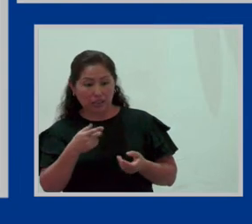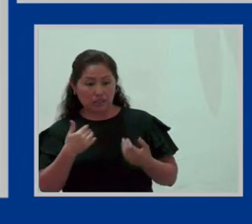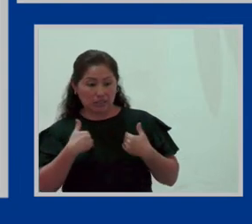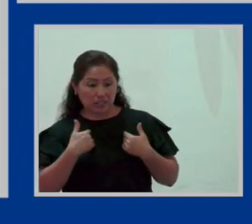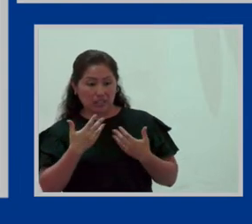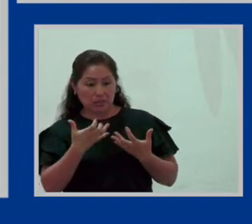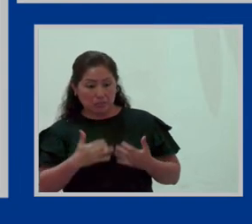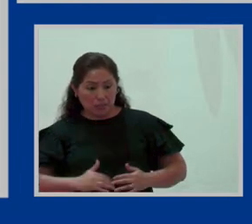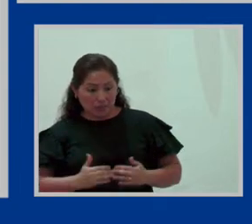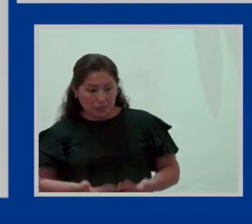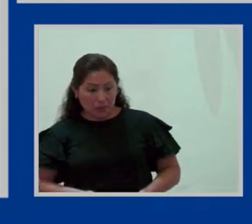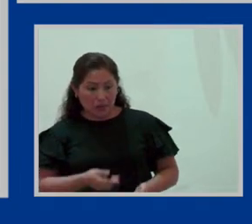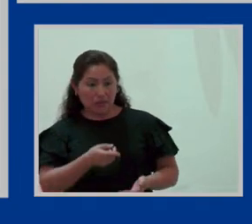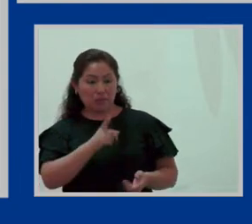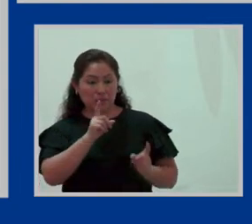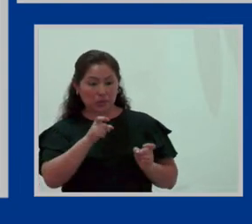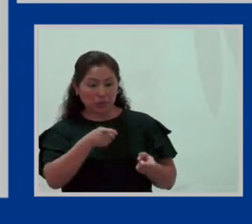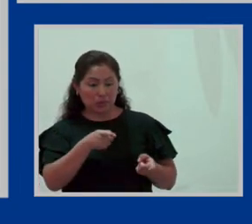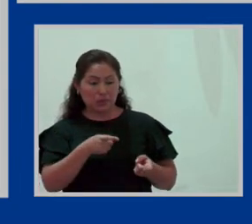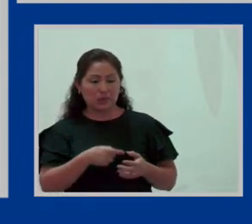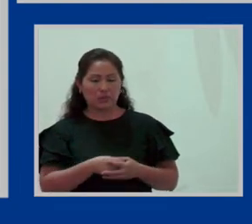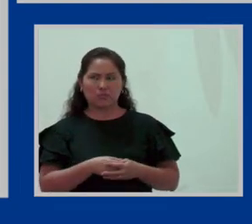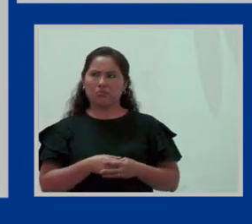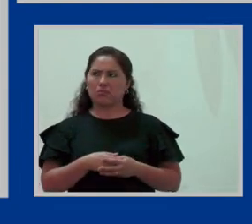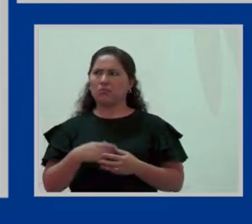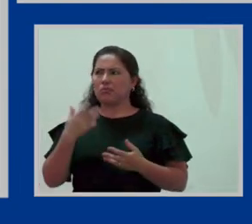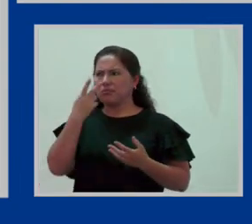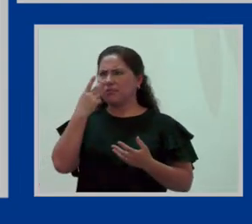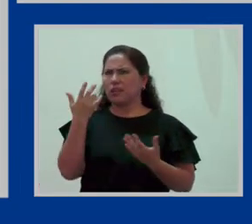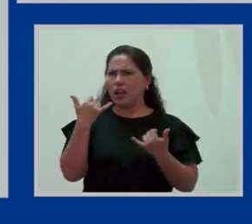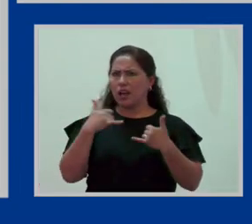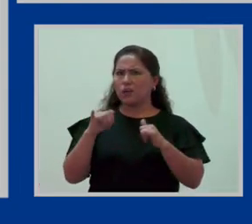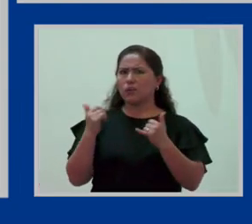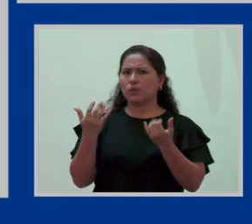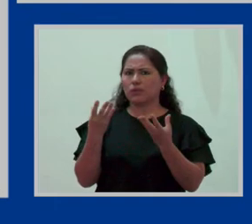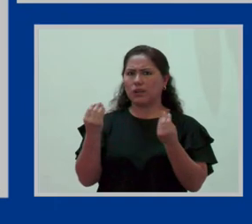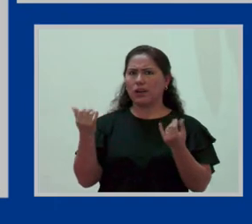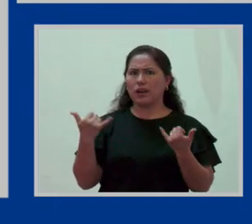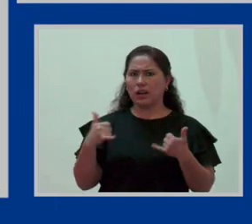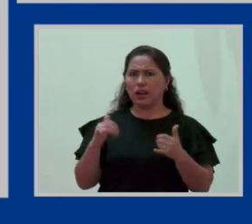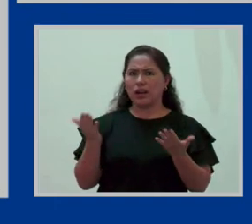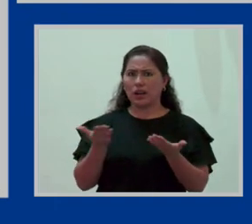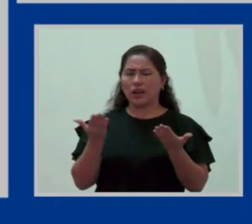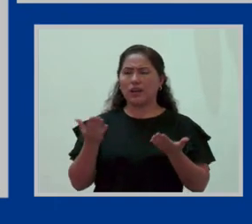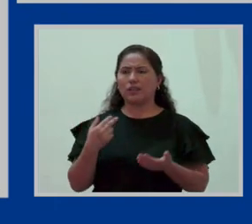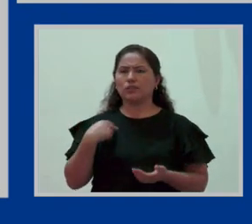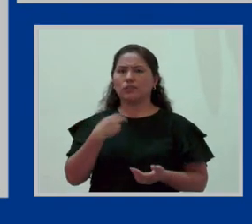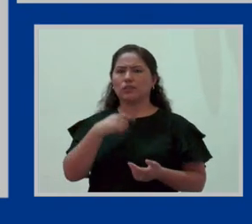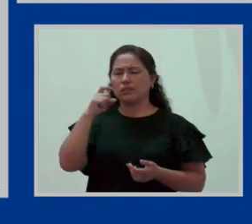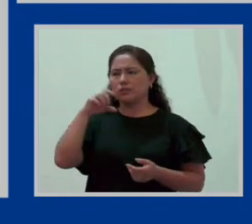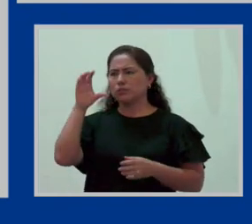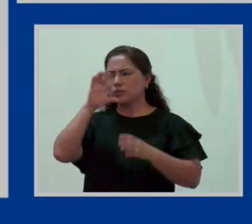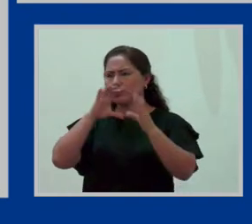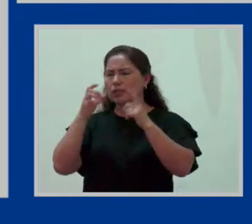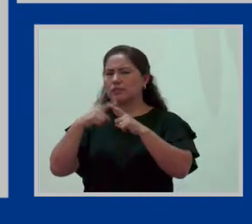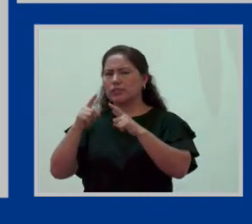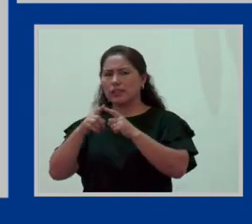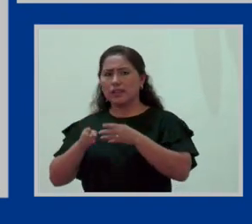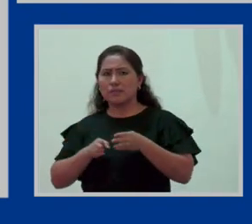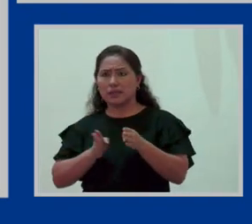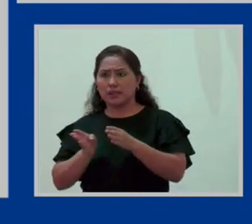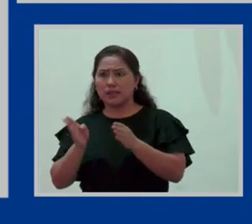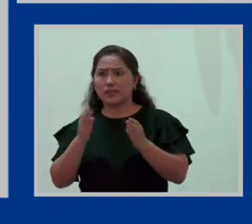pronto. Es algo que sigue allí. Y tenemos que buscar maneras en